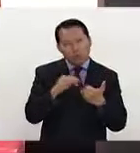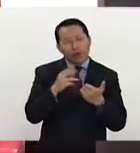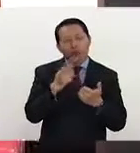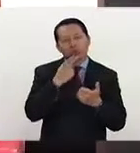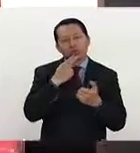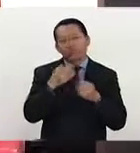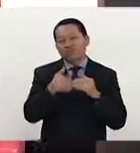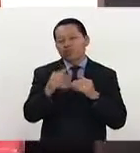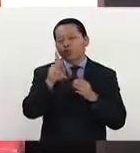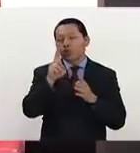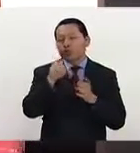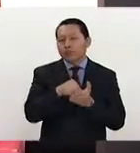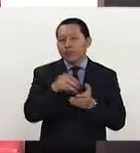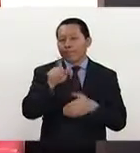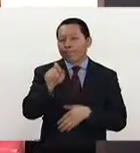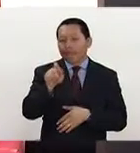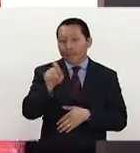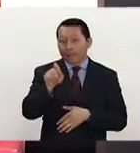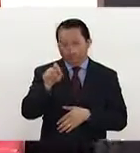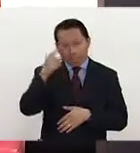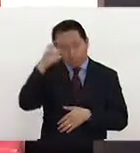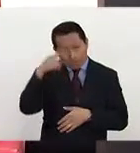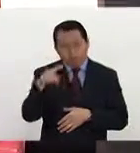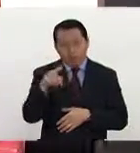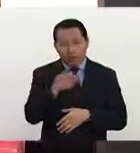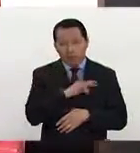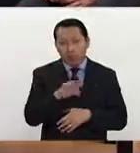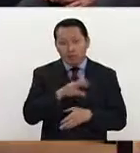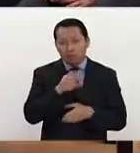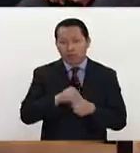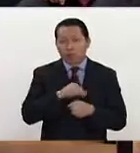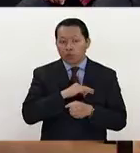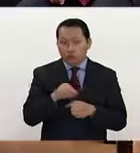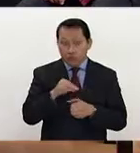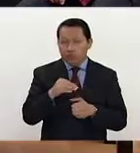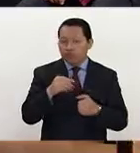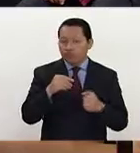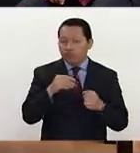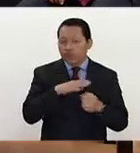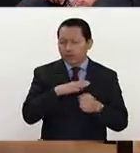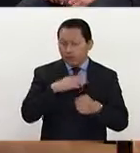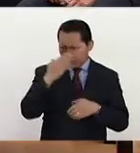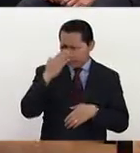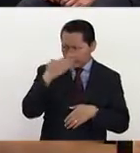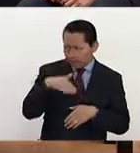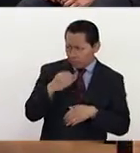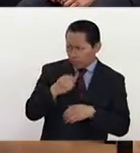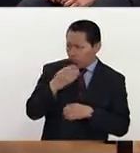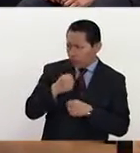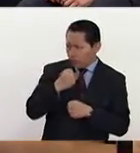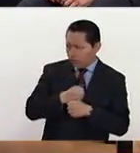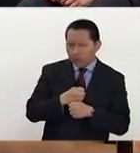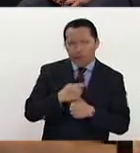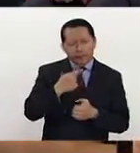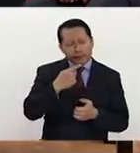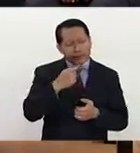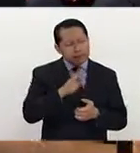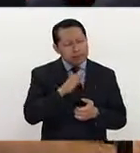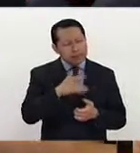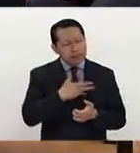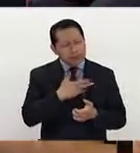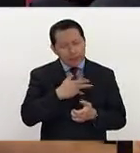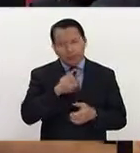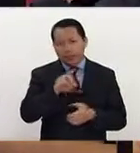al año 2020 para competir con el presidente. ¿Sabes la edad de él? Me parece que tiene 37 años. 37